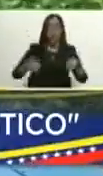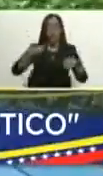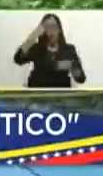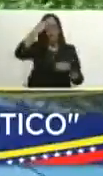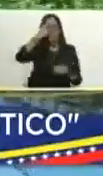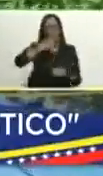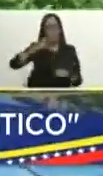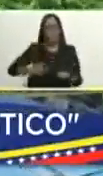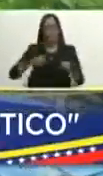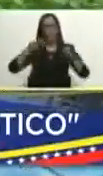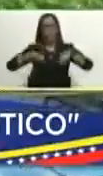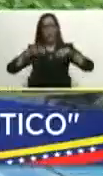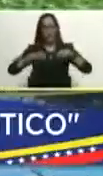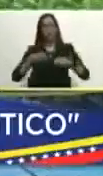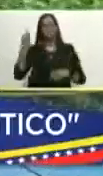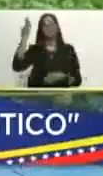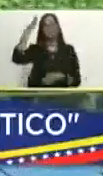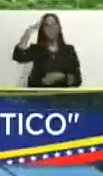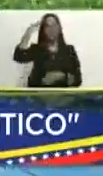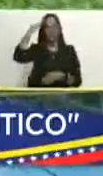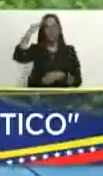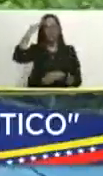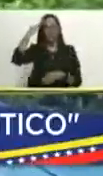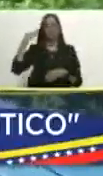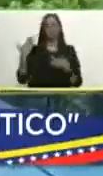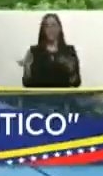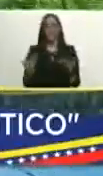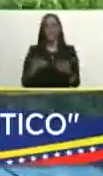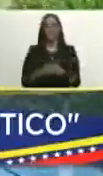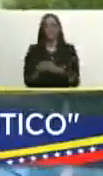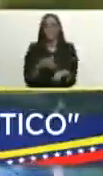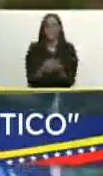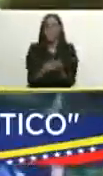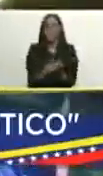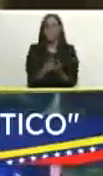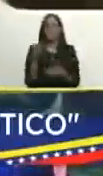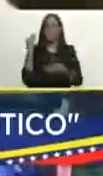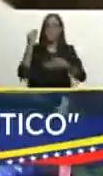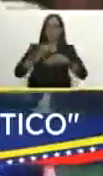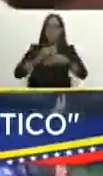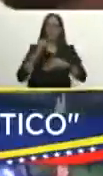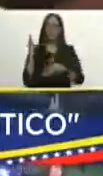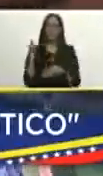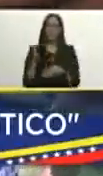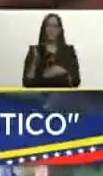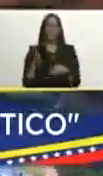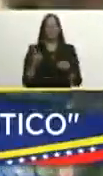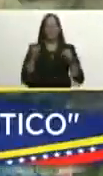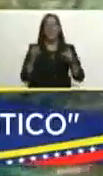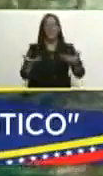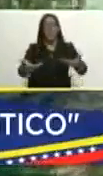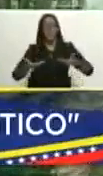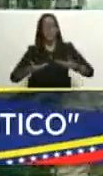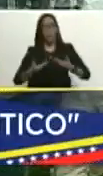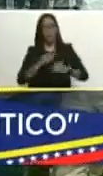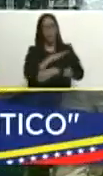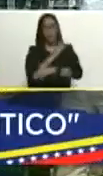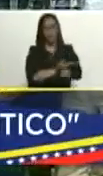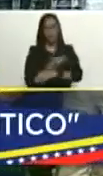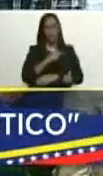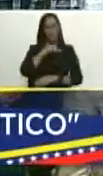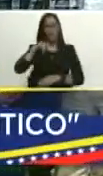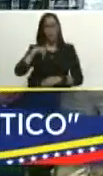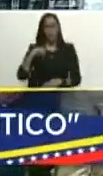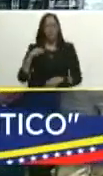campesino el pueblo productor sabe de las consecuencias de las sanciones pero eso también le ha dado fuerza para que nosotros